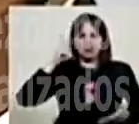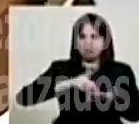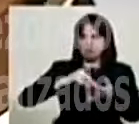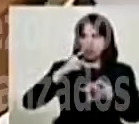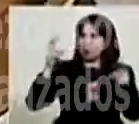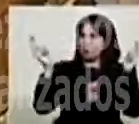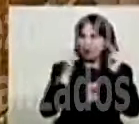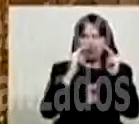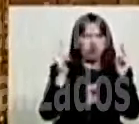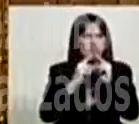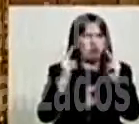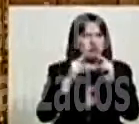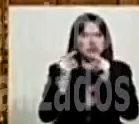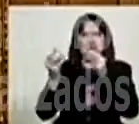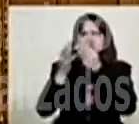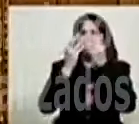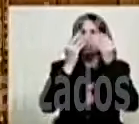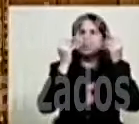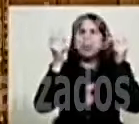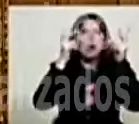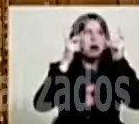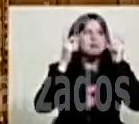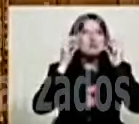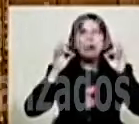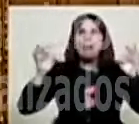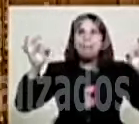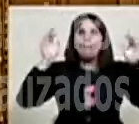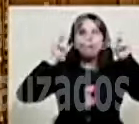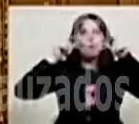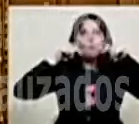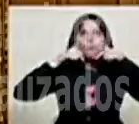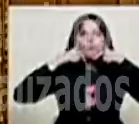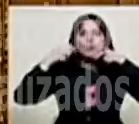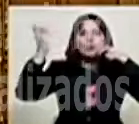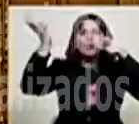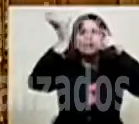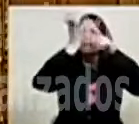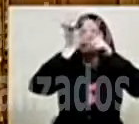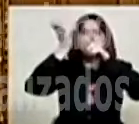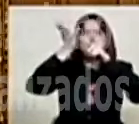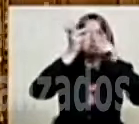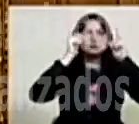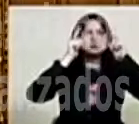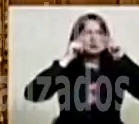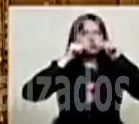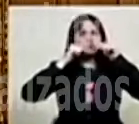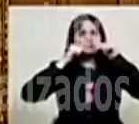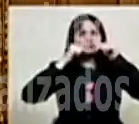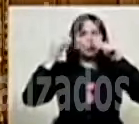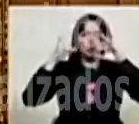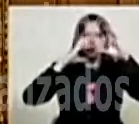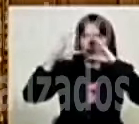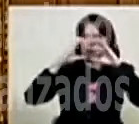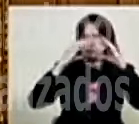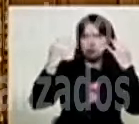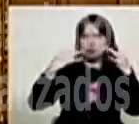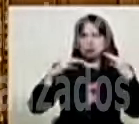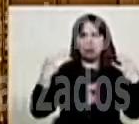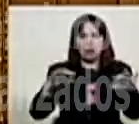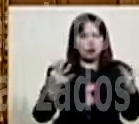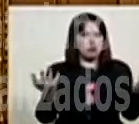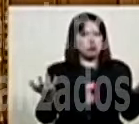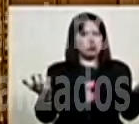conocen la ligereza. Los drones pequeñitos de comunicaciones que utiliza prensa